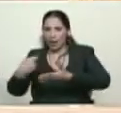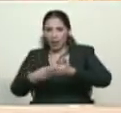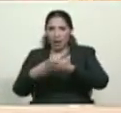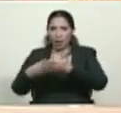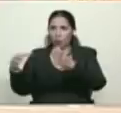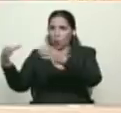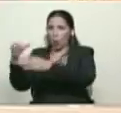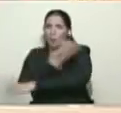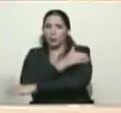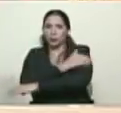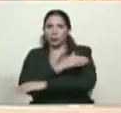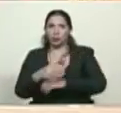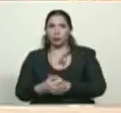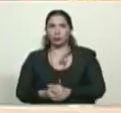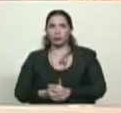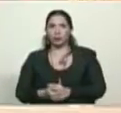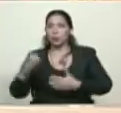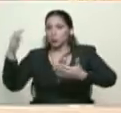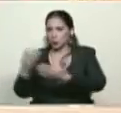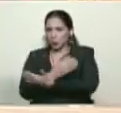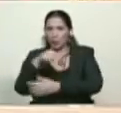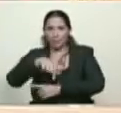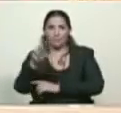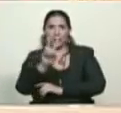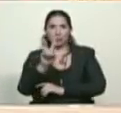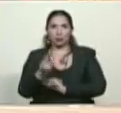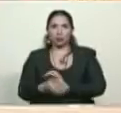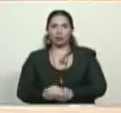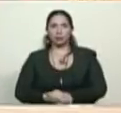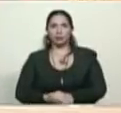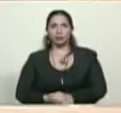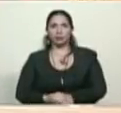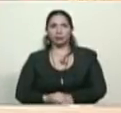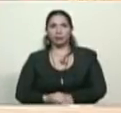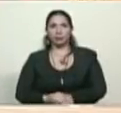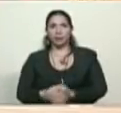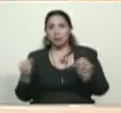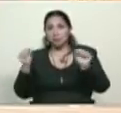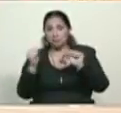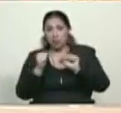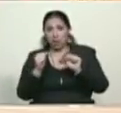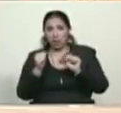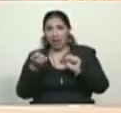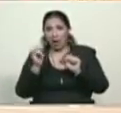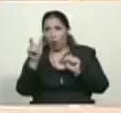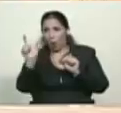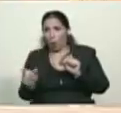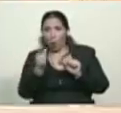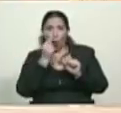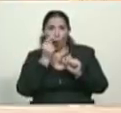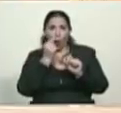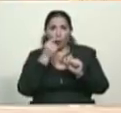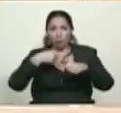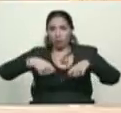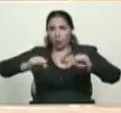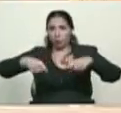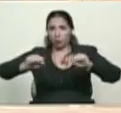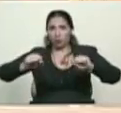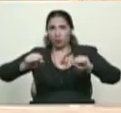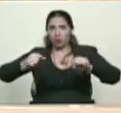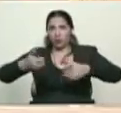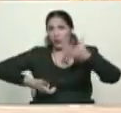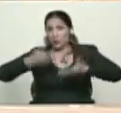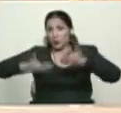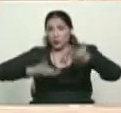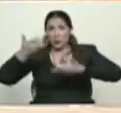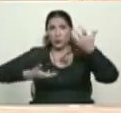extrema, que está dando el golpe de estado en Venezuela. En Mérida apareció un muchacho, motorizado, que fue quemado